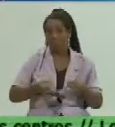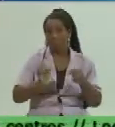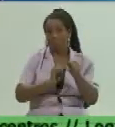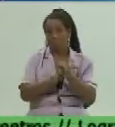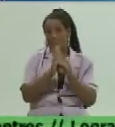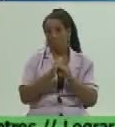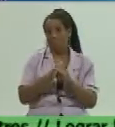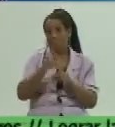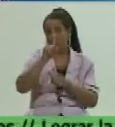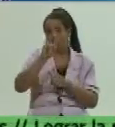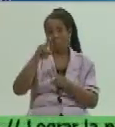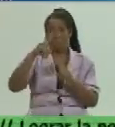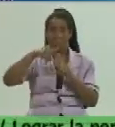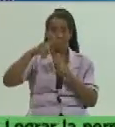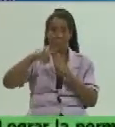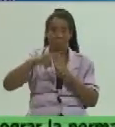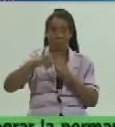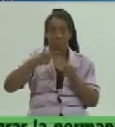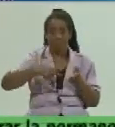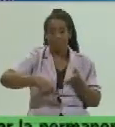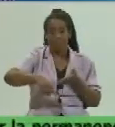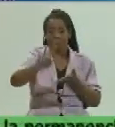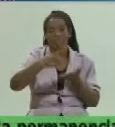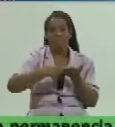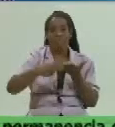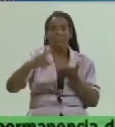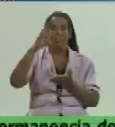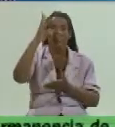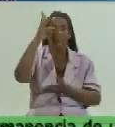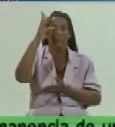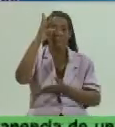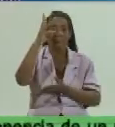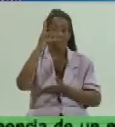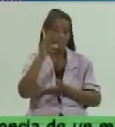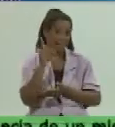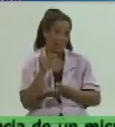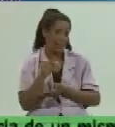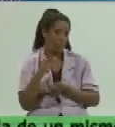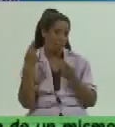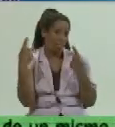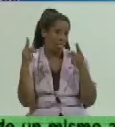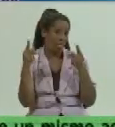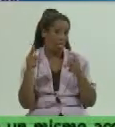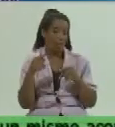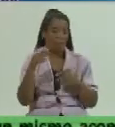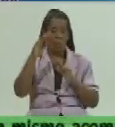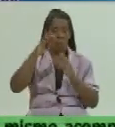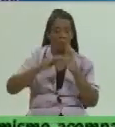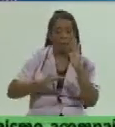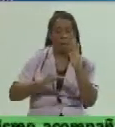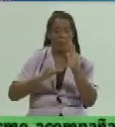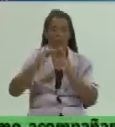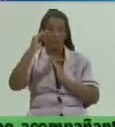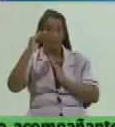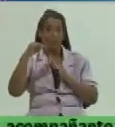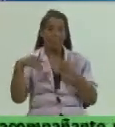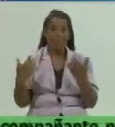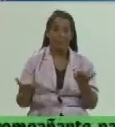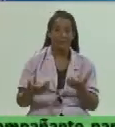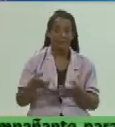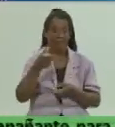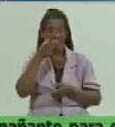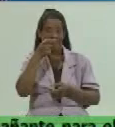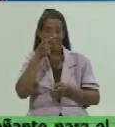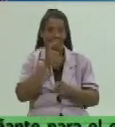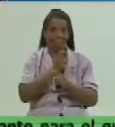Tunas contra los pronósticos de los matemáticos, hasta qué punto por debajo, por encima y de acuerdo a la percepción del riesgo,